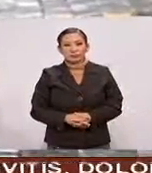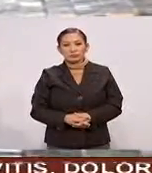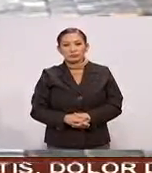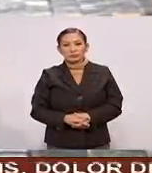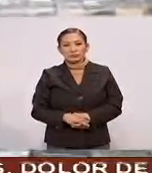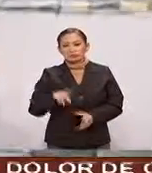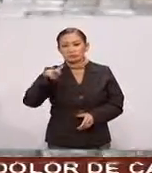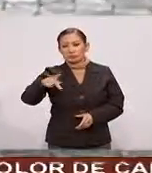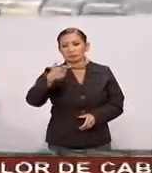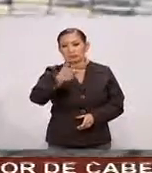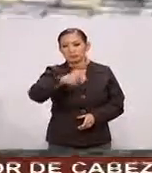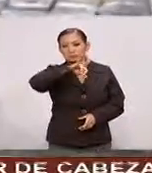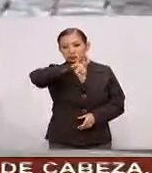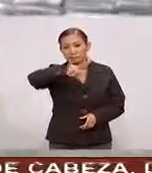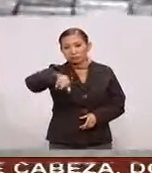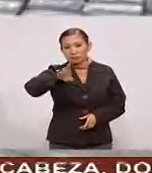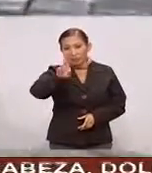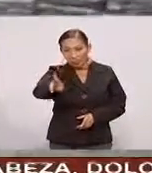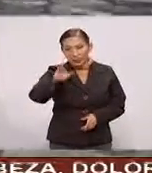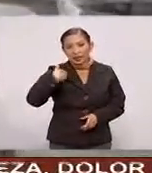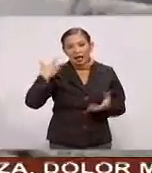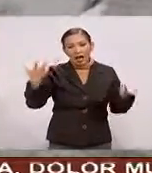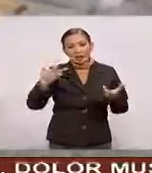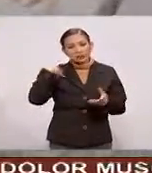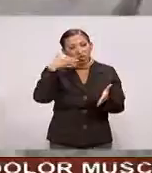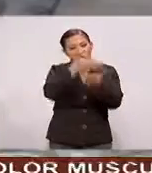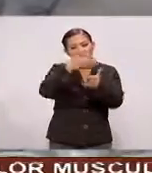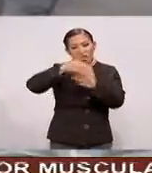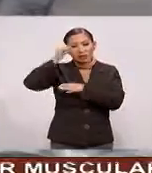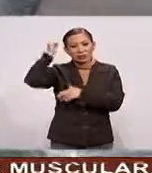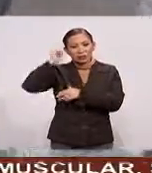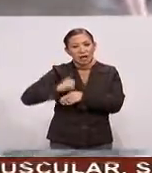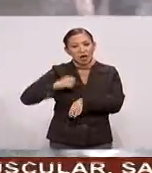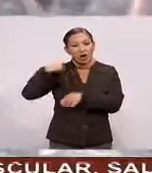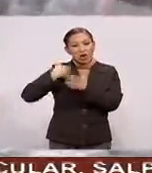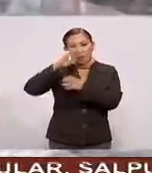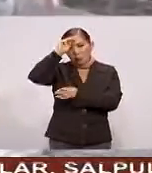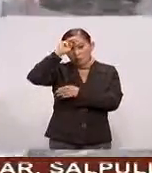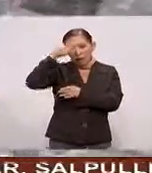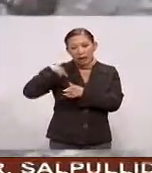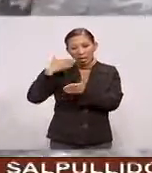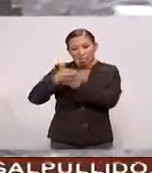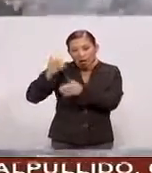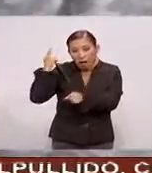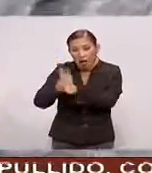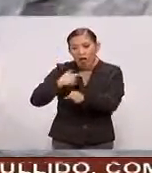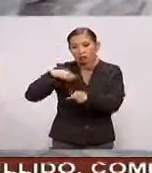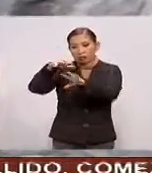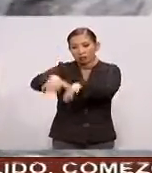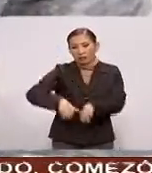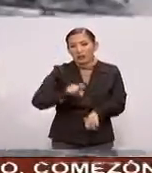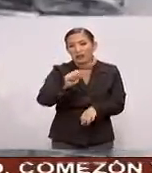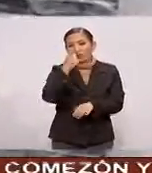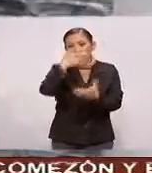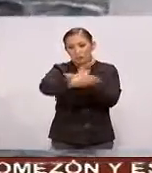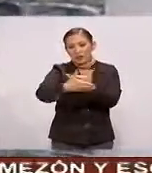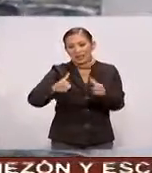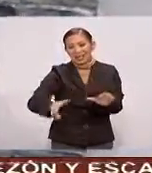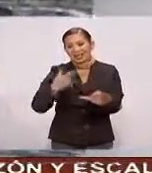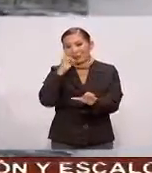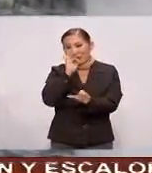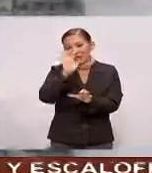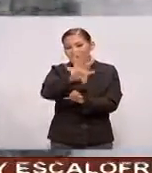La Procuraduría General De la República Realizó cateos En Sinaloa En Nuevo León En los operativos Se decomisaron 21 paquetes De